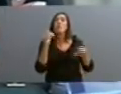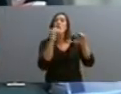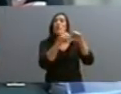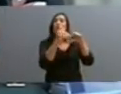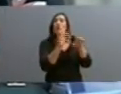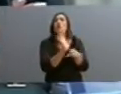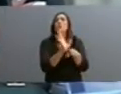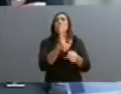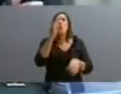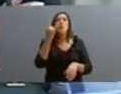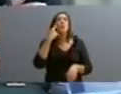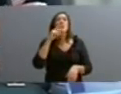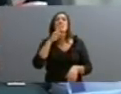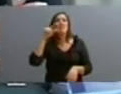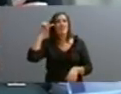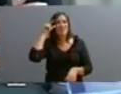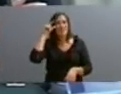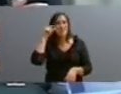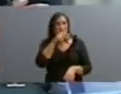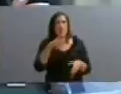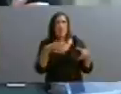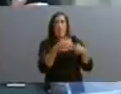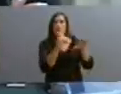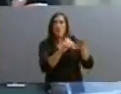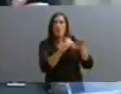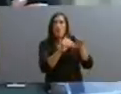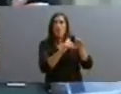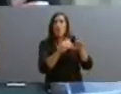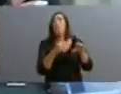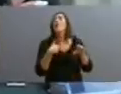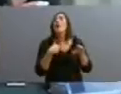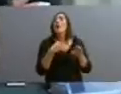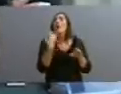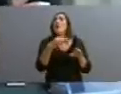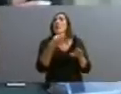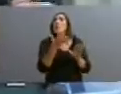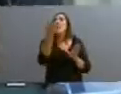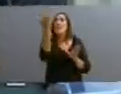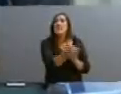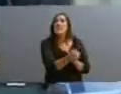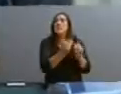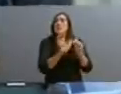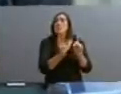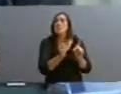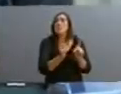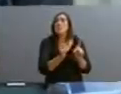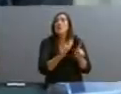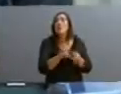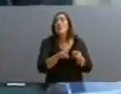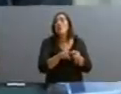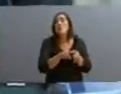que reciban de la misma manera que reciben quienes